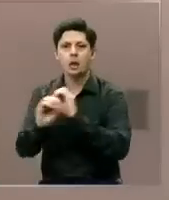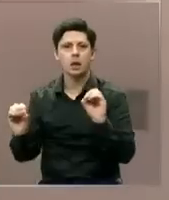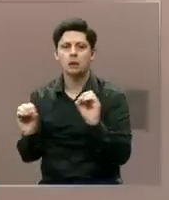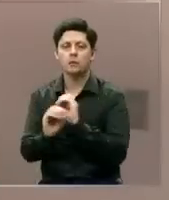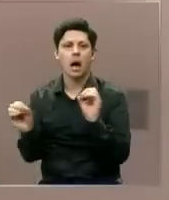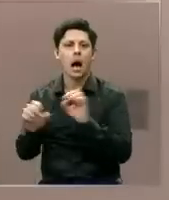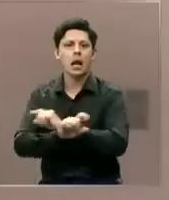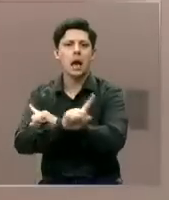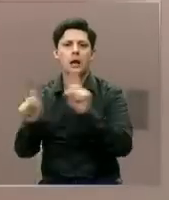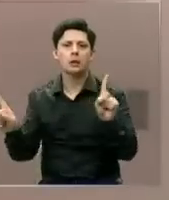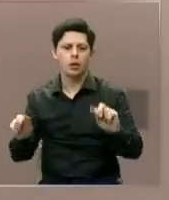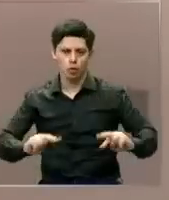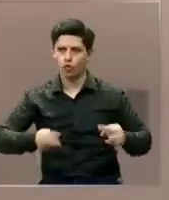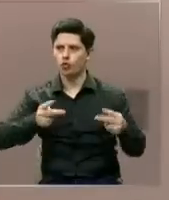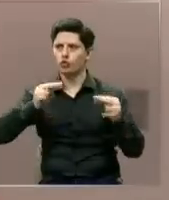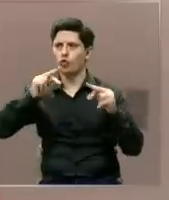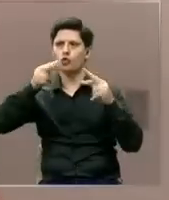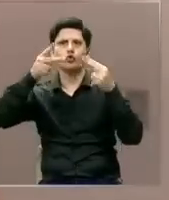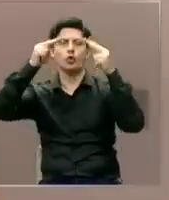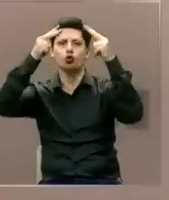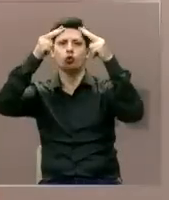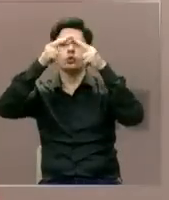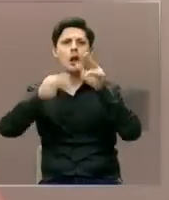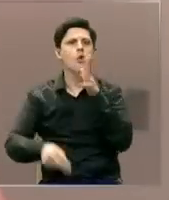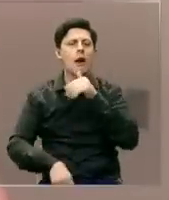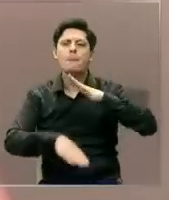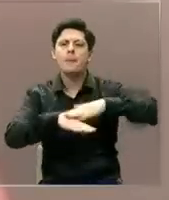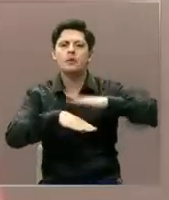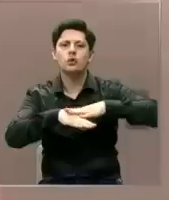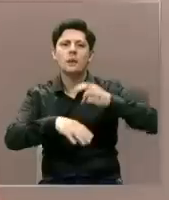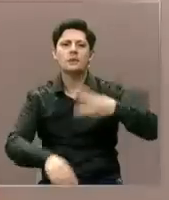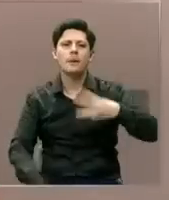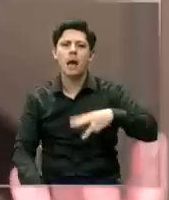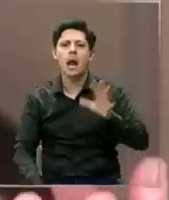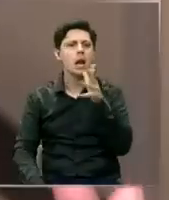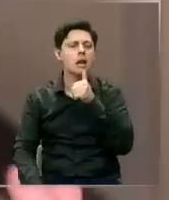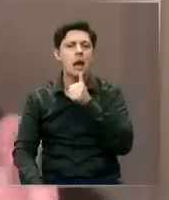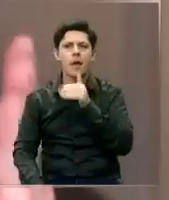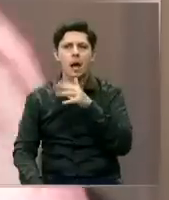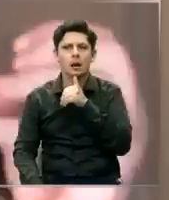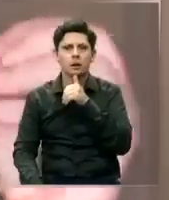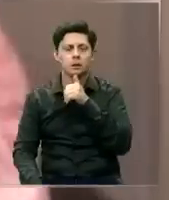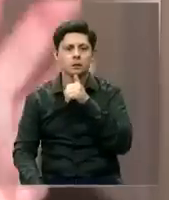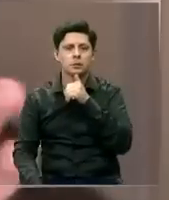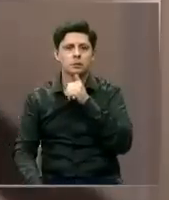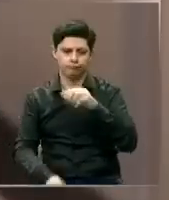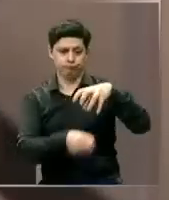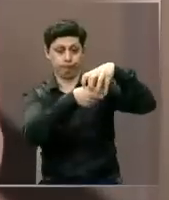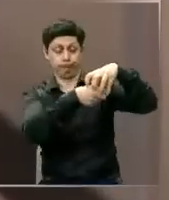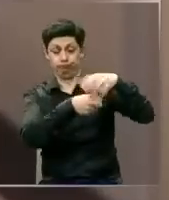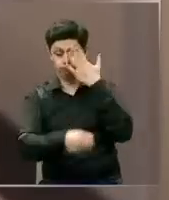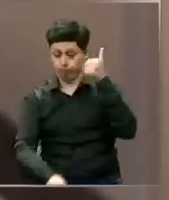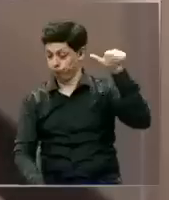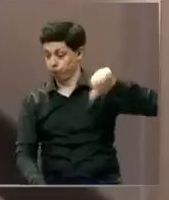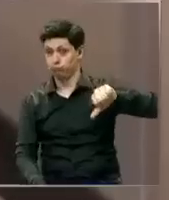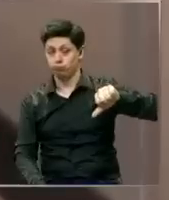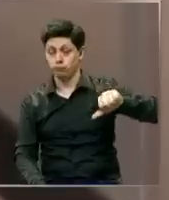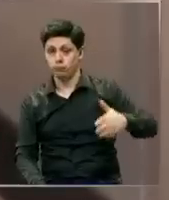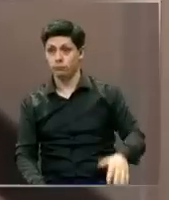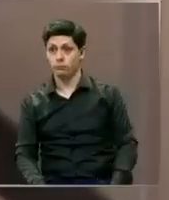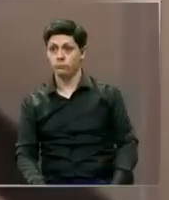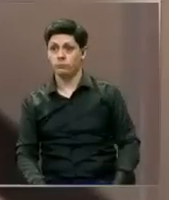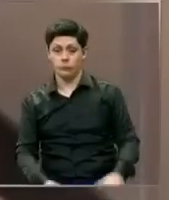construir y lo construyó y nadie frenó nada, sin permiso de la municipalidad en ese minuto nada. Le digo la población callampa porque realmente son